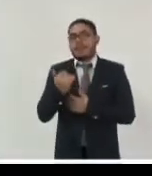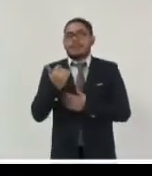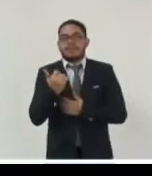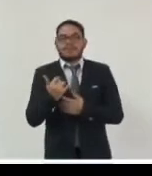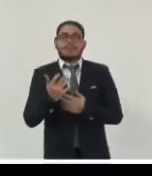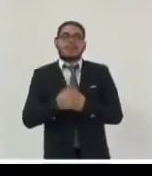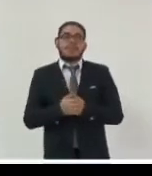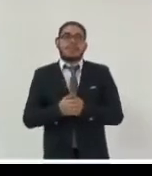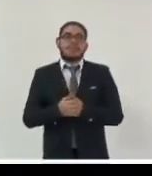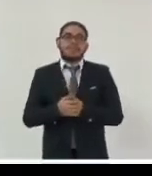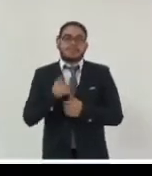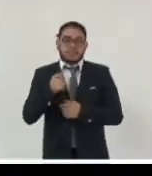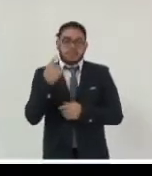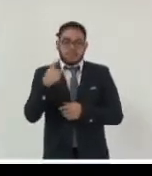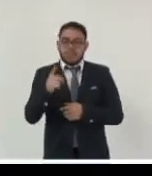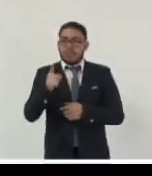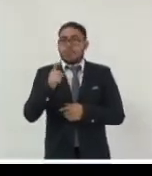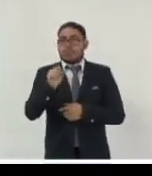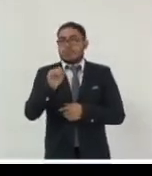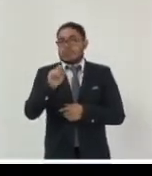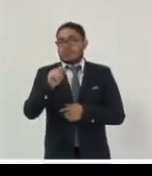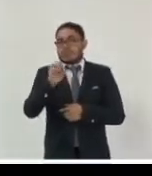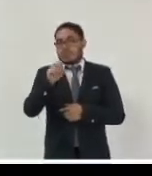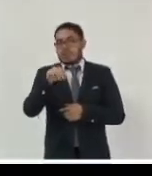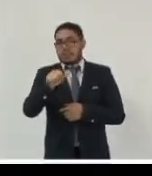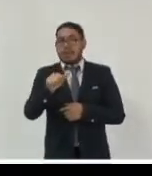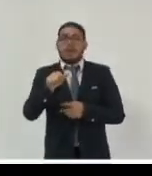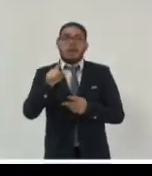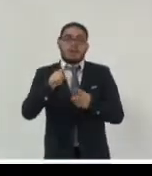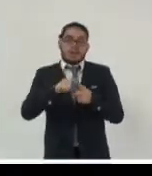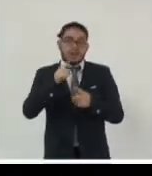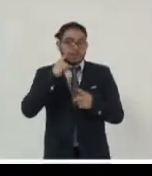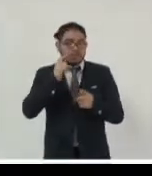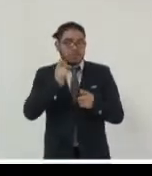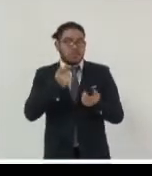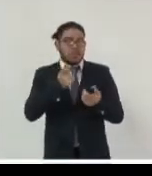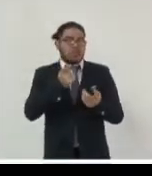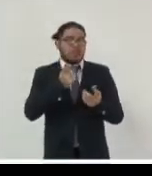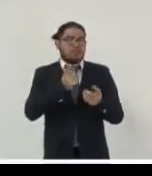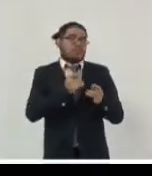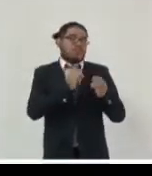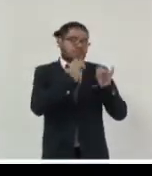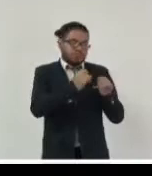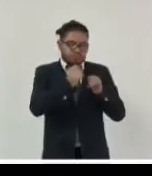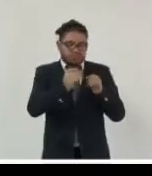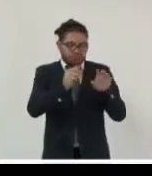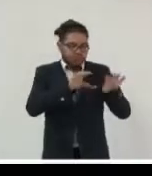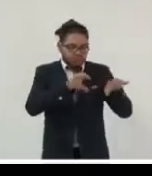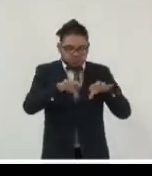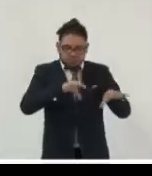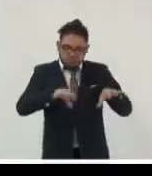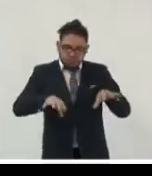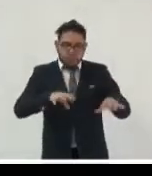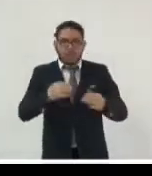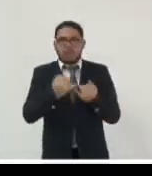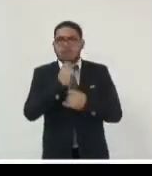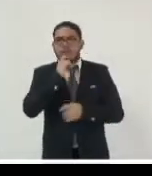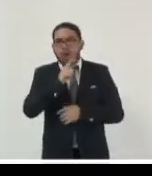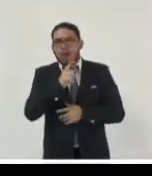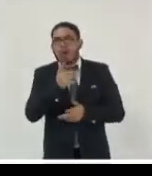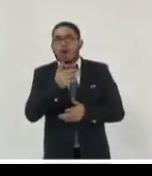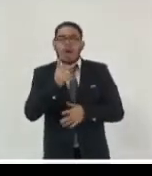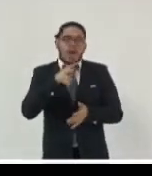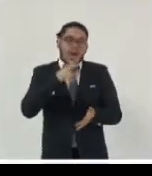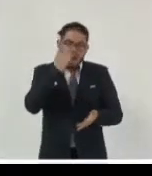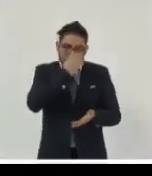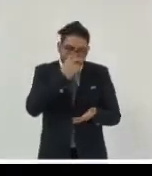preservación por supuesto preservación digital acceso y transparencia yo lo pongo por separado porque les quiero insistir que el